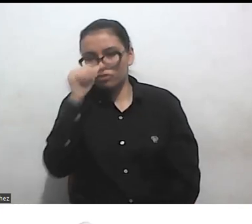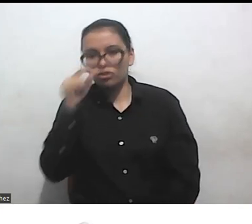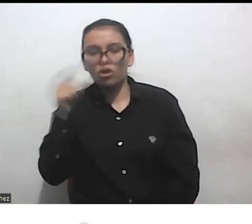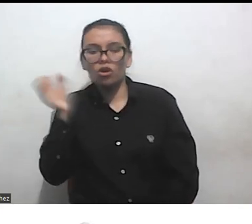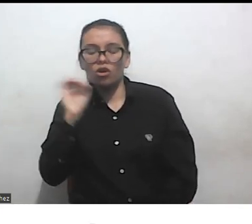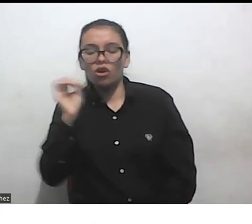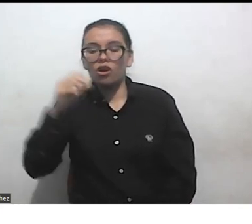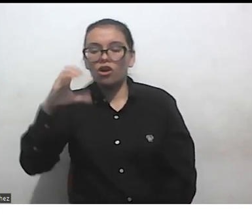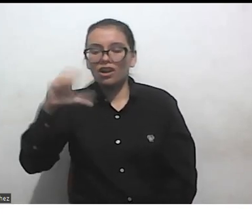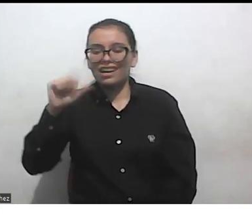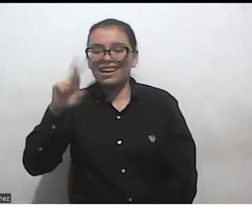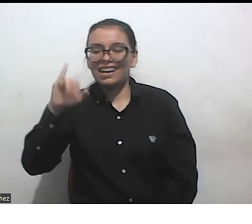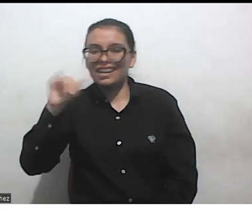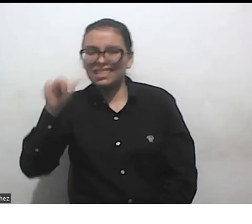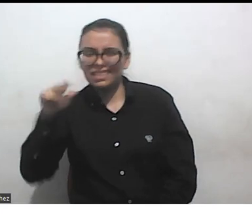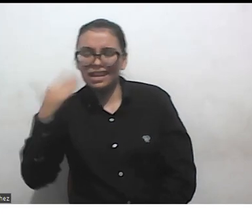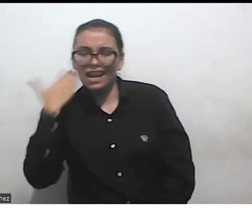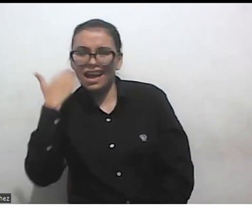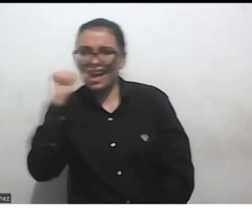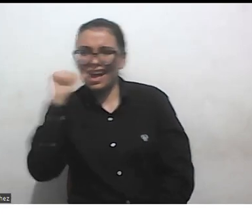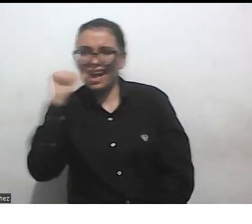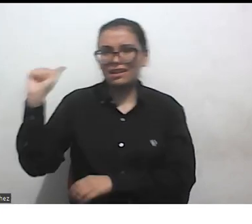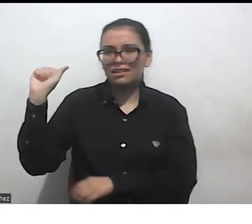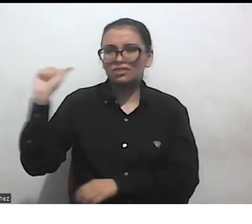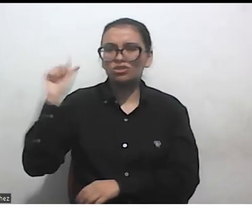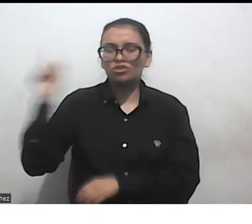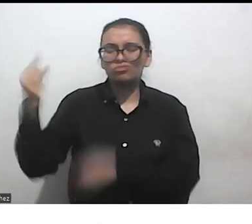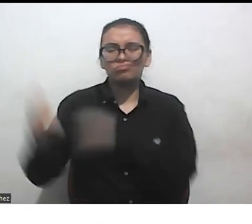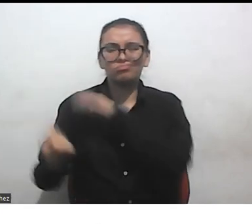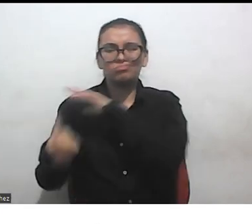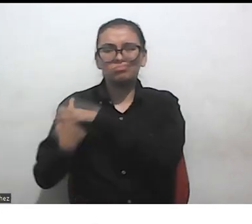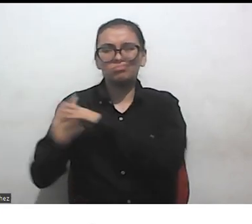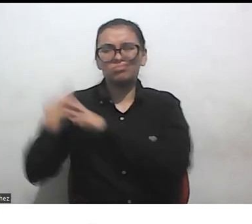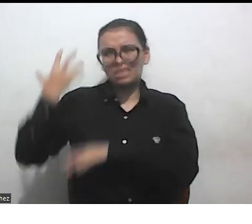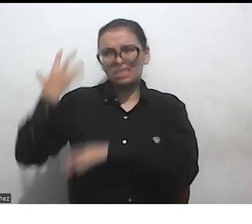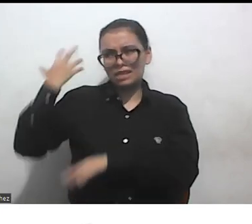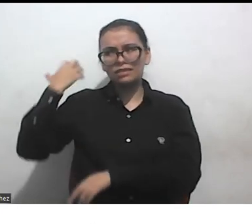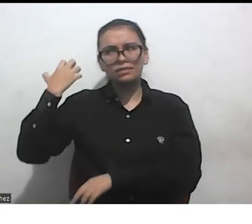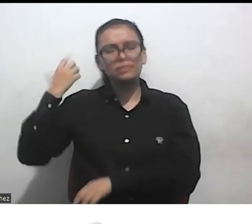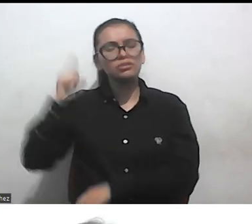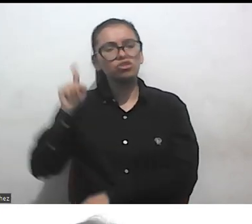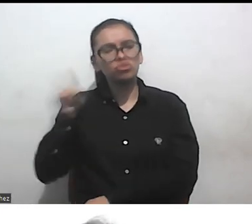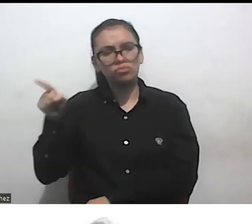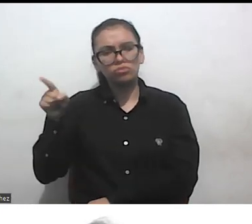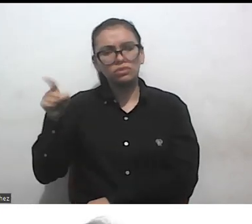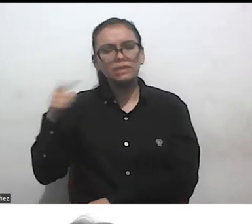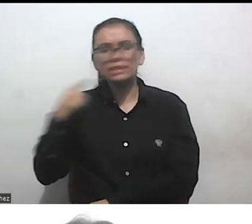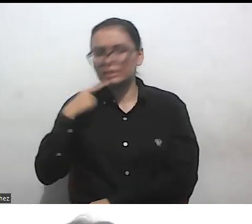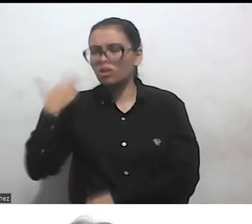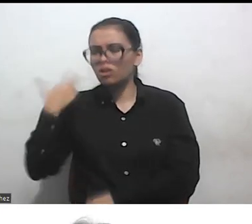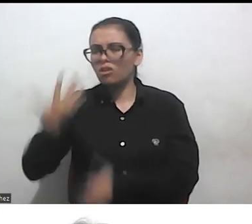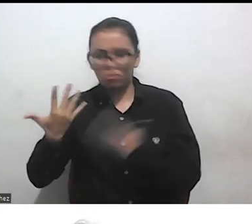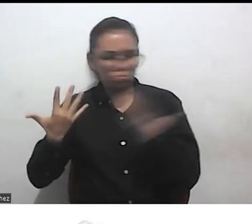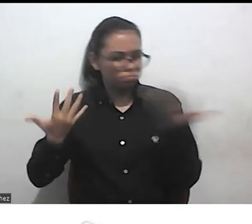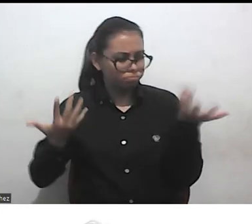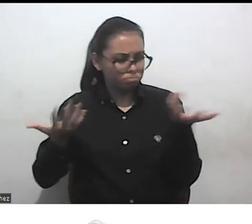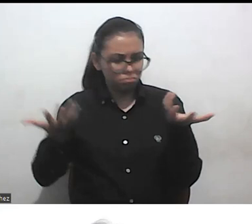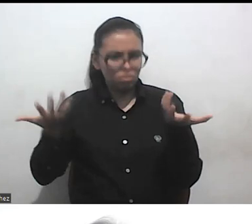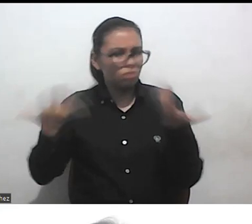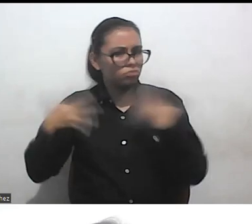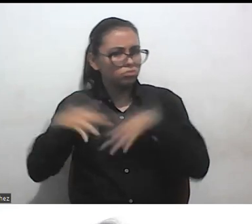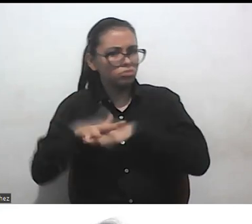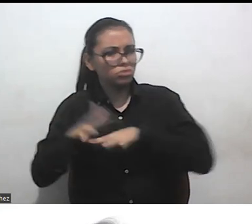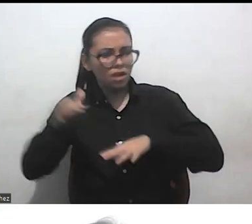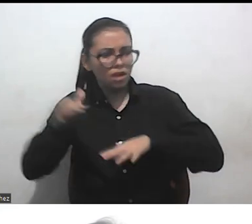acerca de feminismos decoloniales, ha mencionado como esta multiplicidad que estaría encerrada